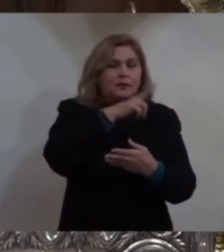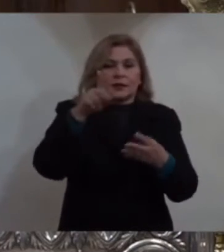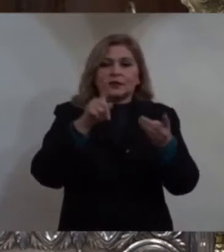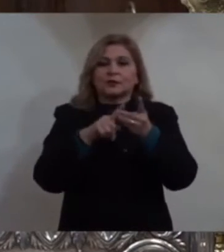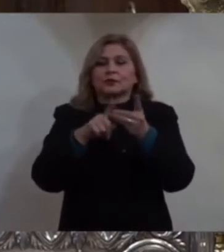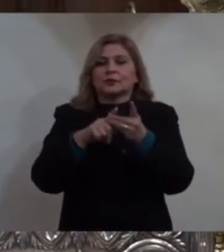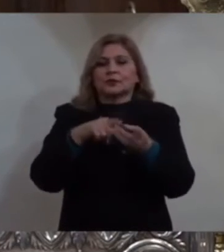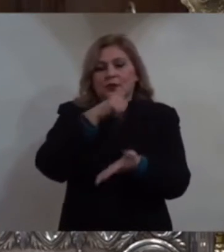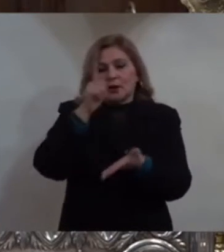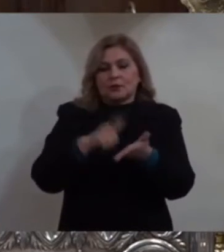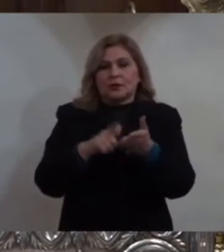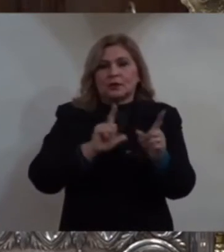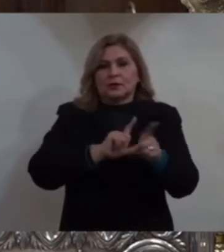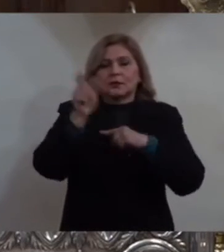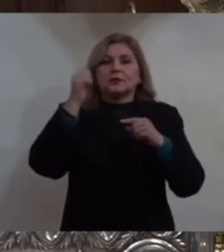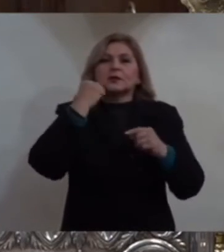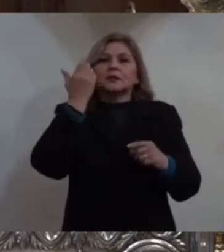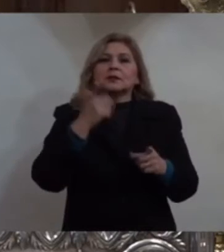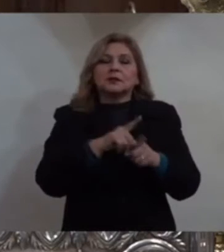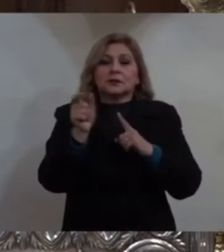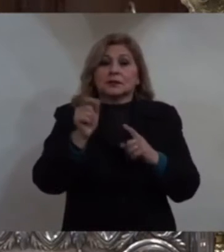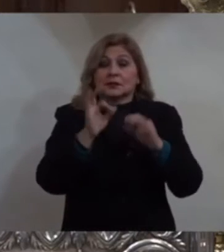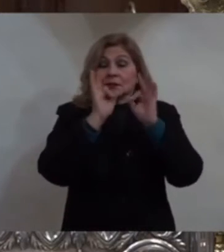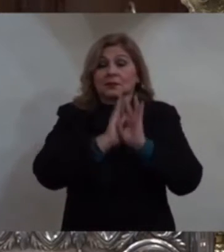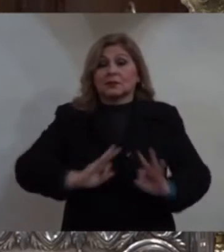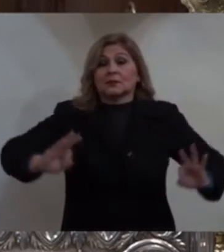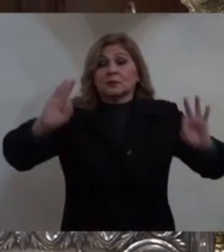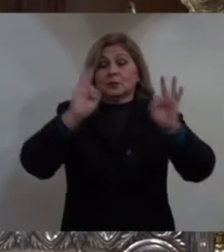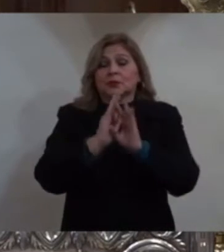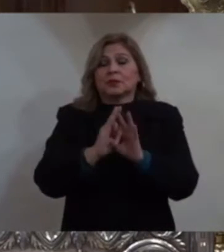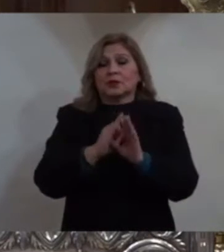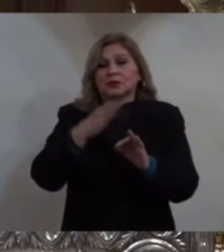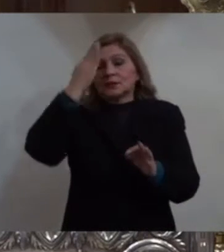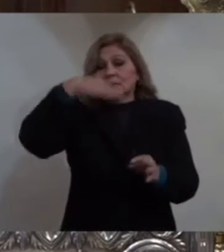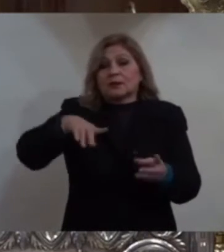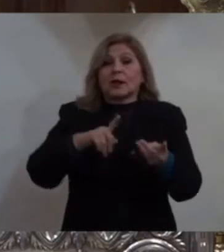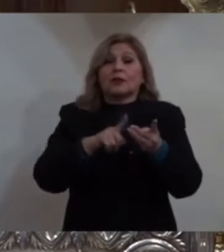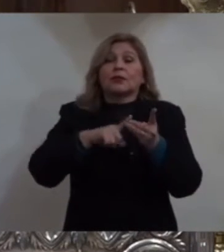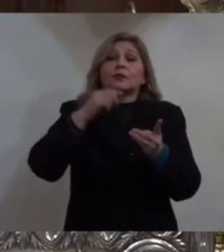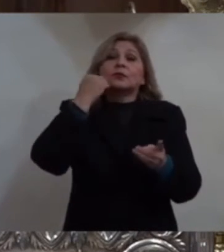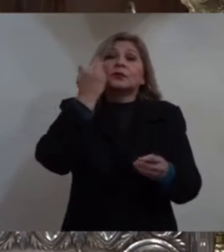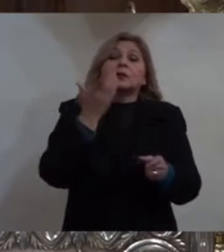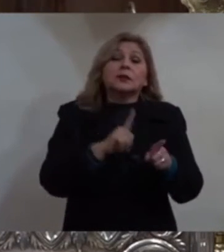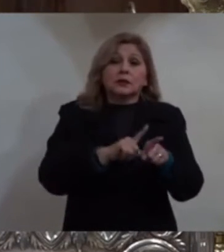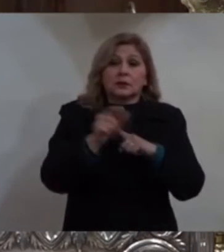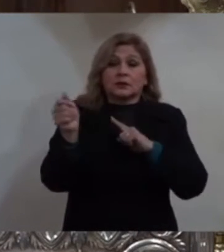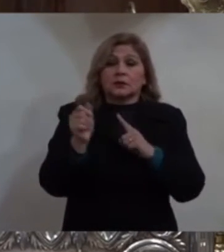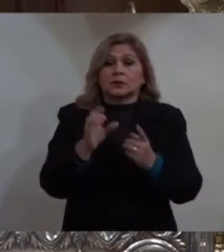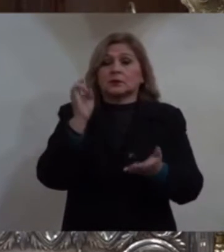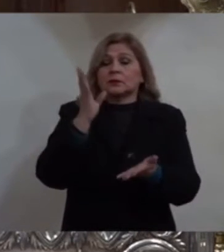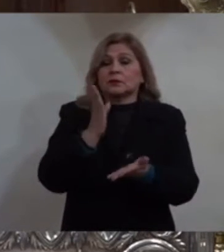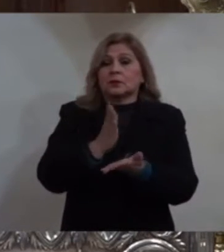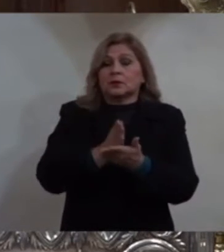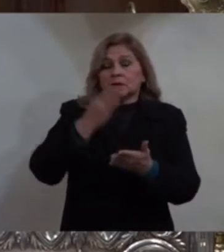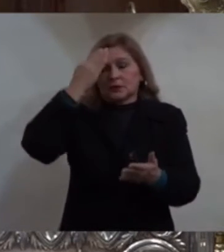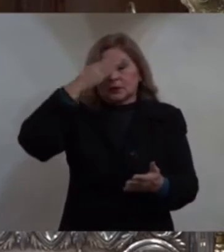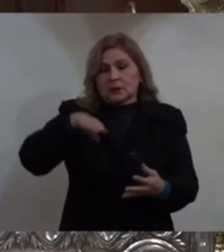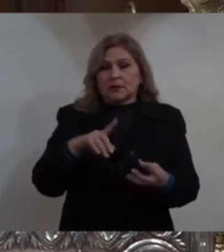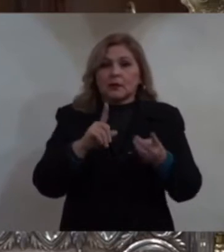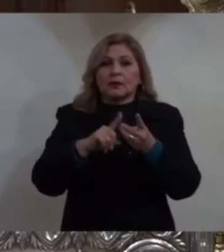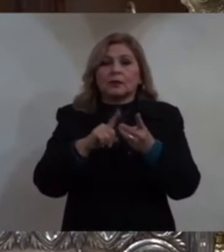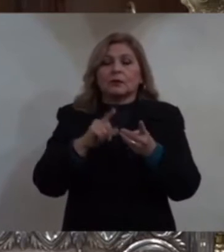Qué importante es saber el rumbo, no solo el rumbo físico